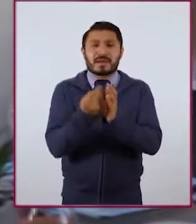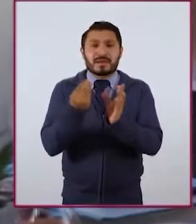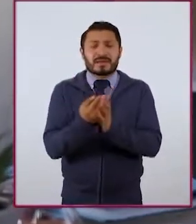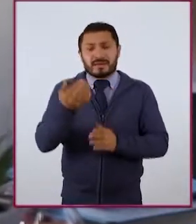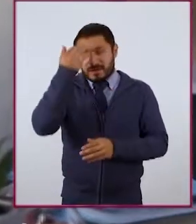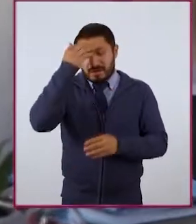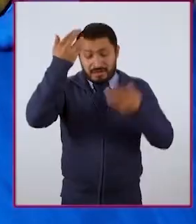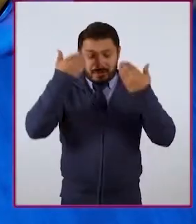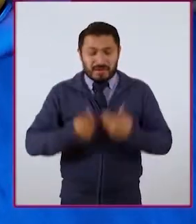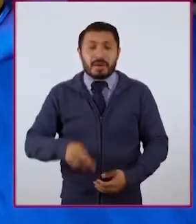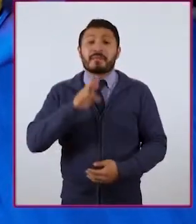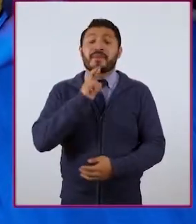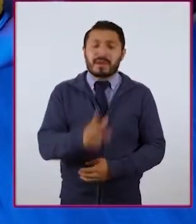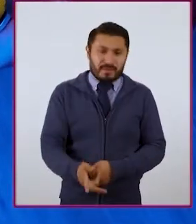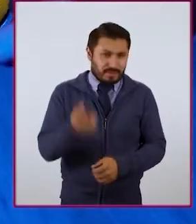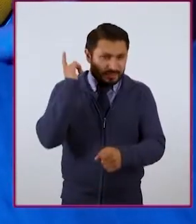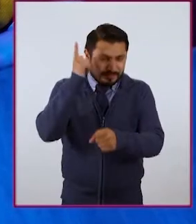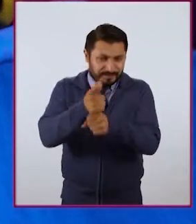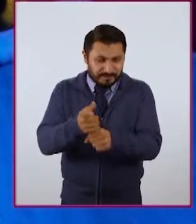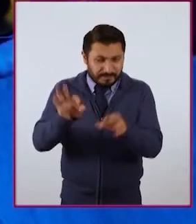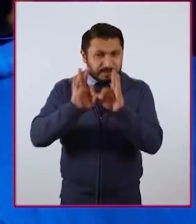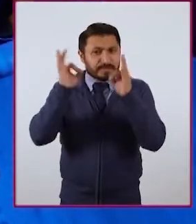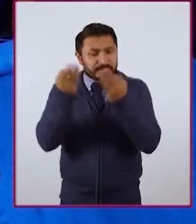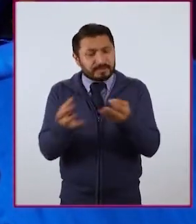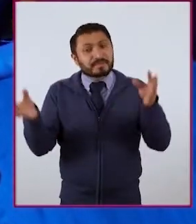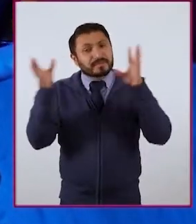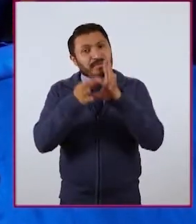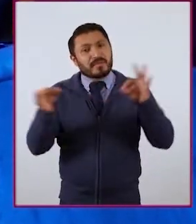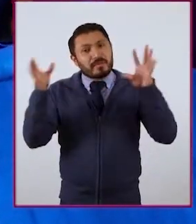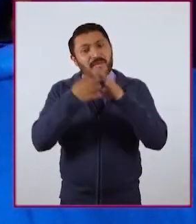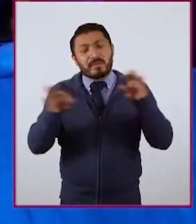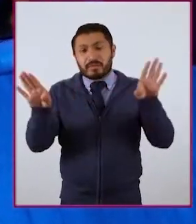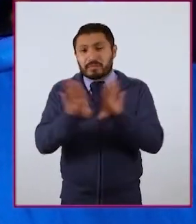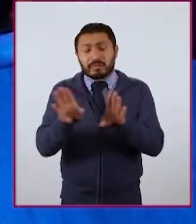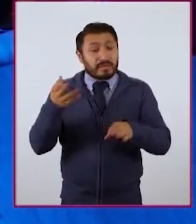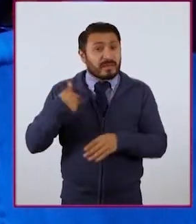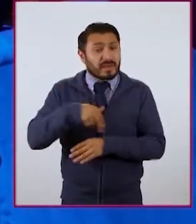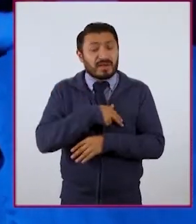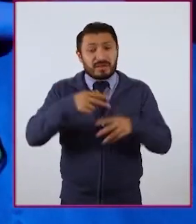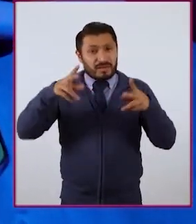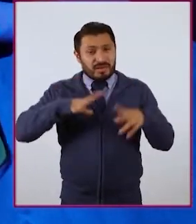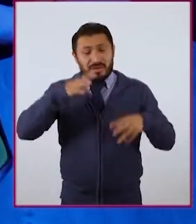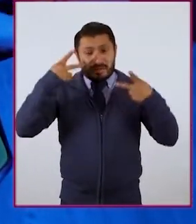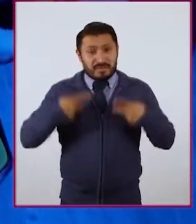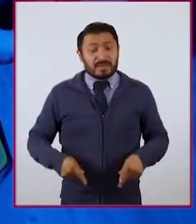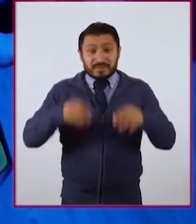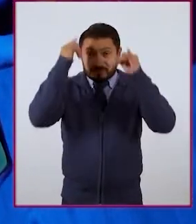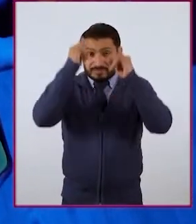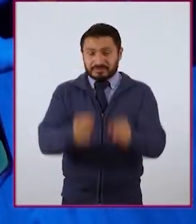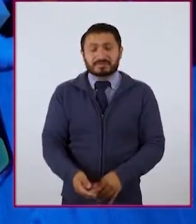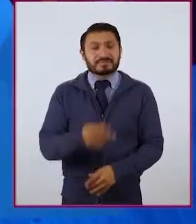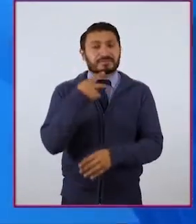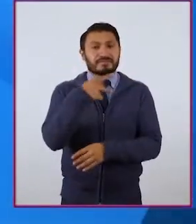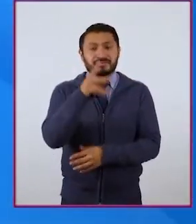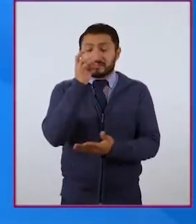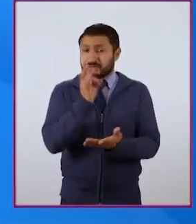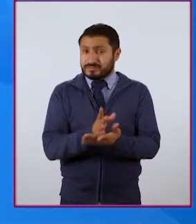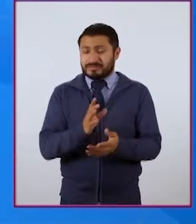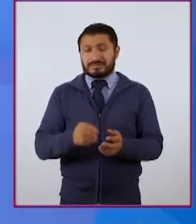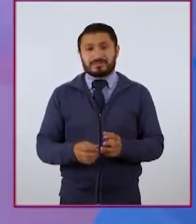conocemos mejor y encontramos la manera de definirnos como alguien con una personalidad propia y única.